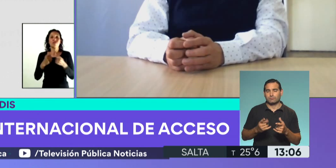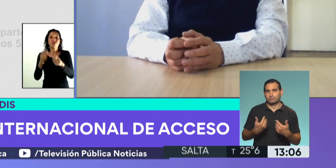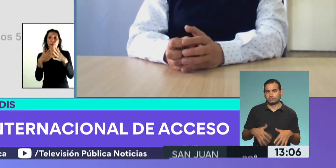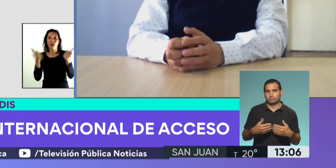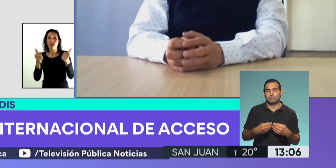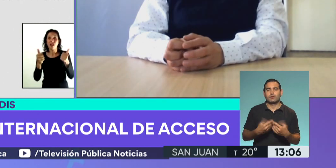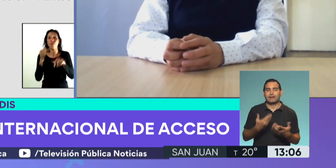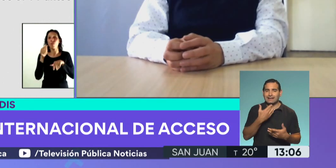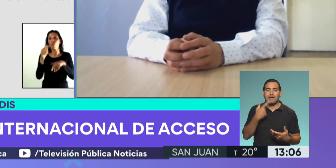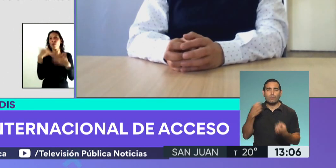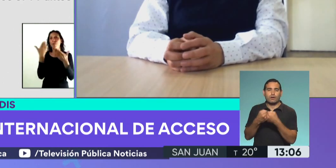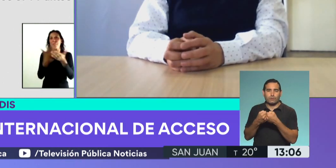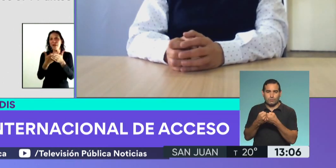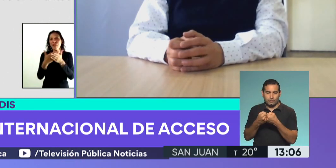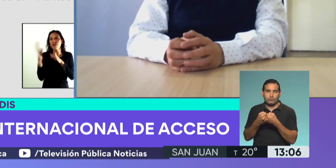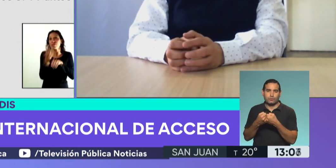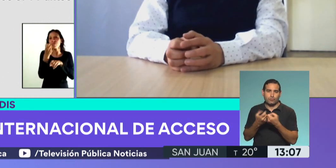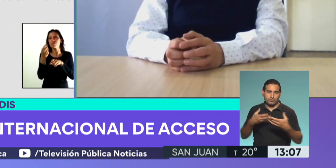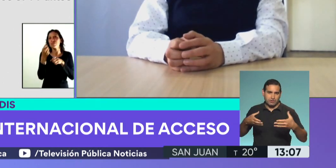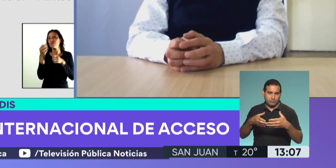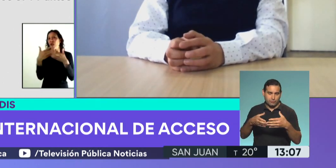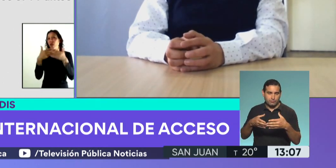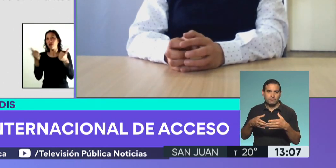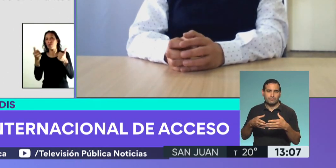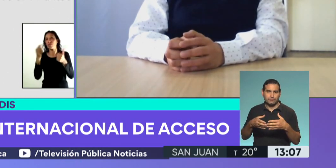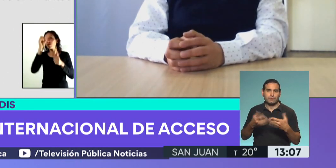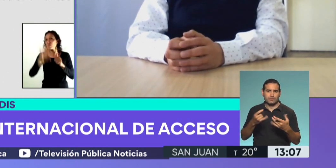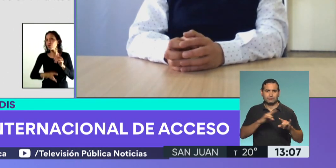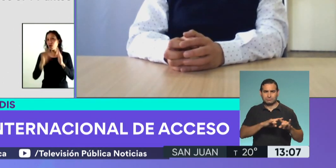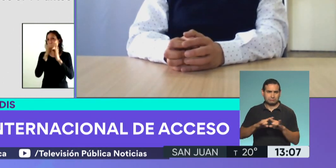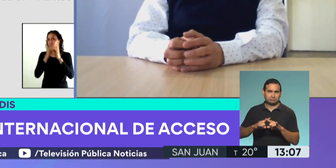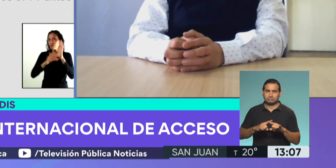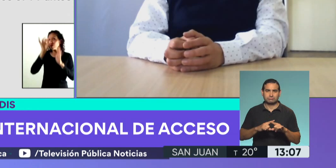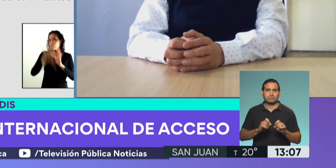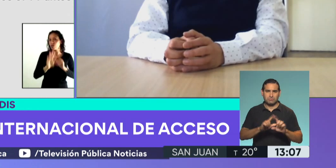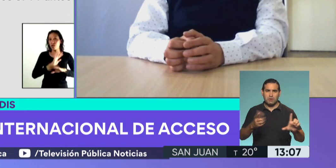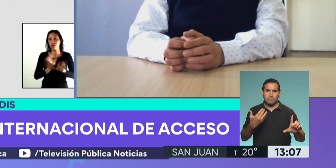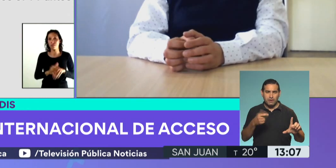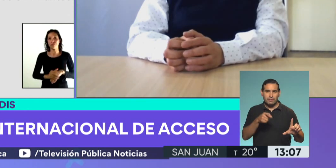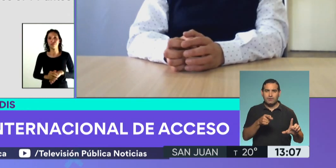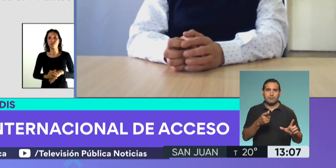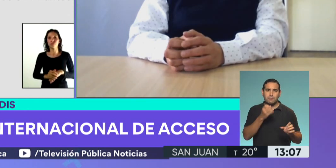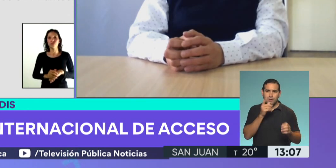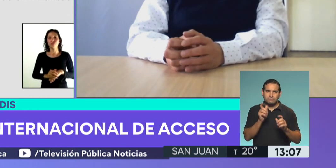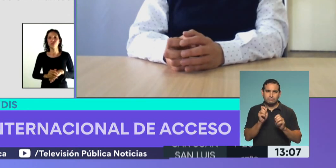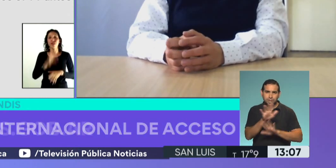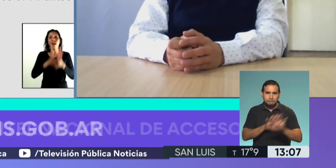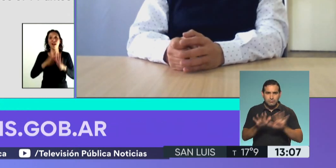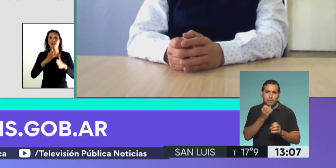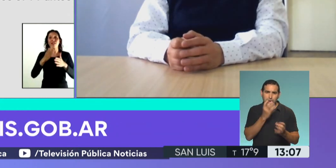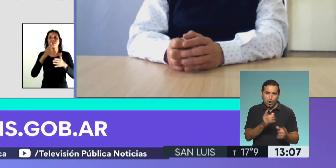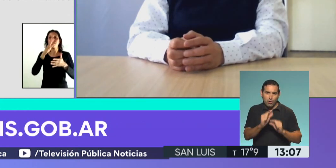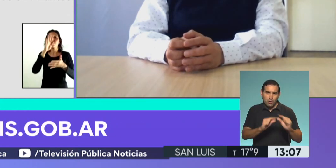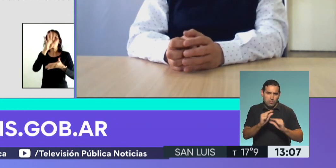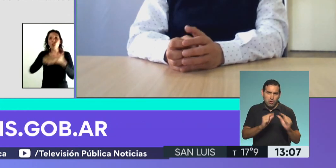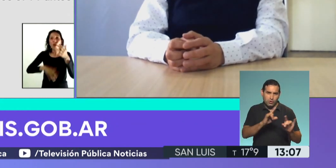gracias a un acuerdo que hemos realizado con todo el equipo. Tienen una gran predisposición para conseguir mejorando las condiciones de accesibilidad